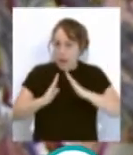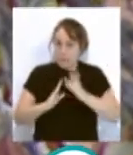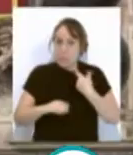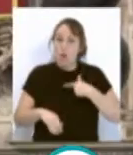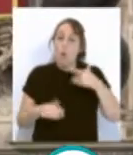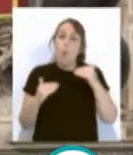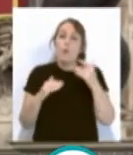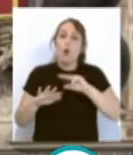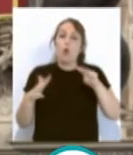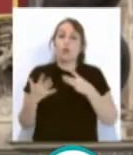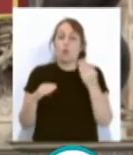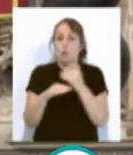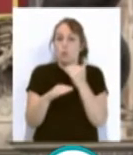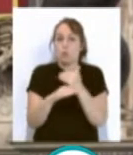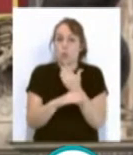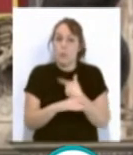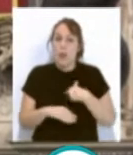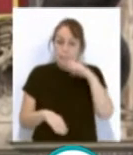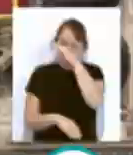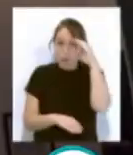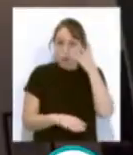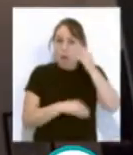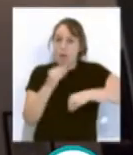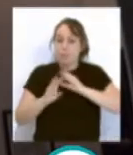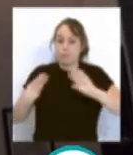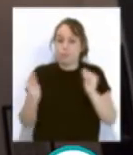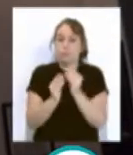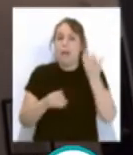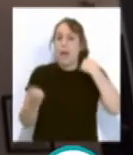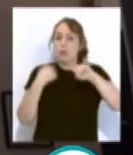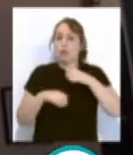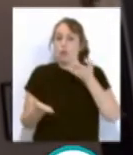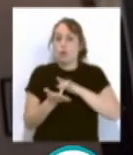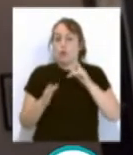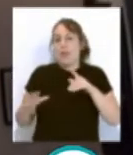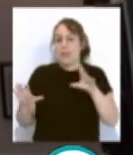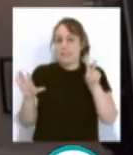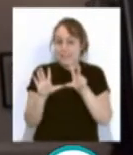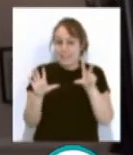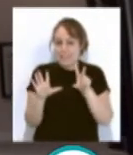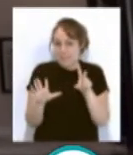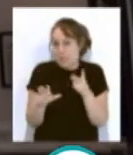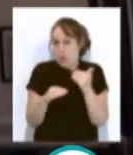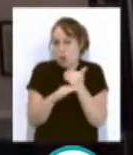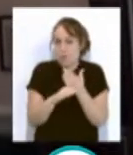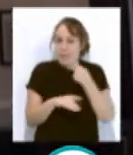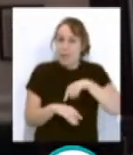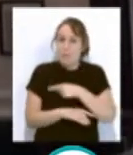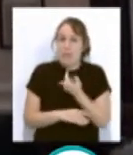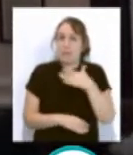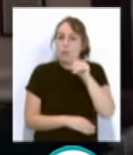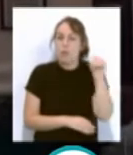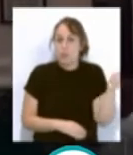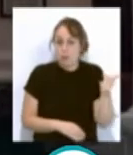octubre en el Mirador se ofrecerá un amplio resumen de los actos del día 7 y de la salutación del martes 6. Y en la Levantá, el